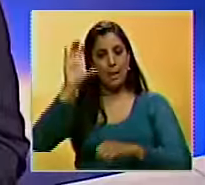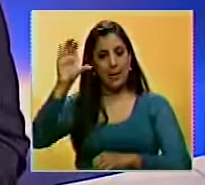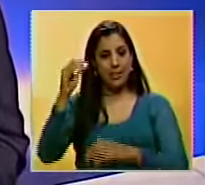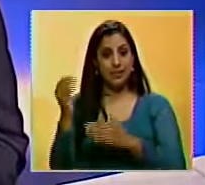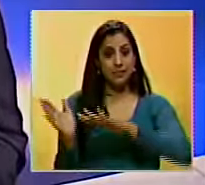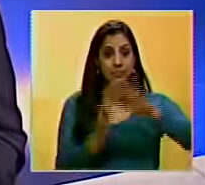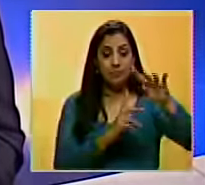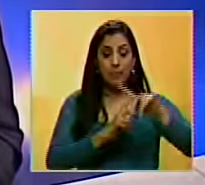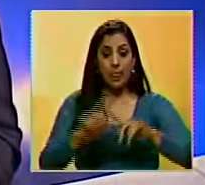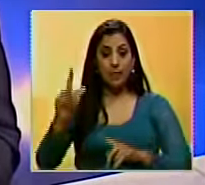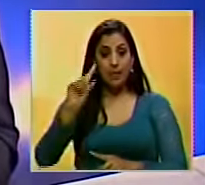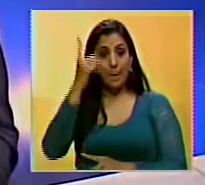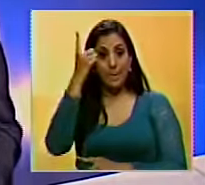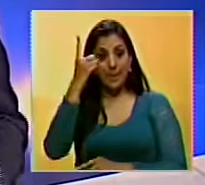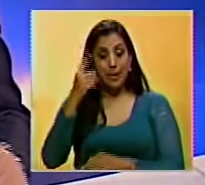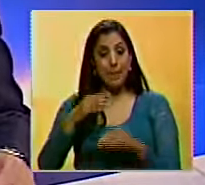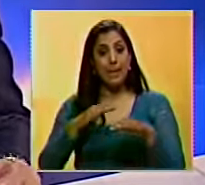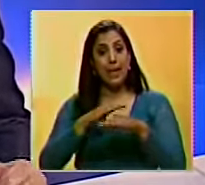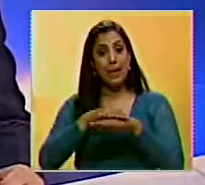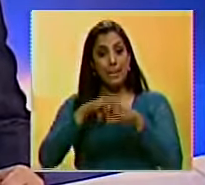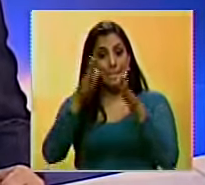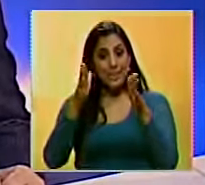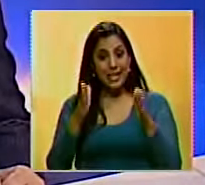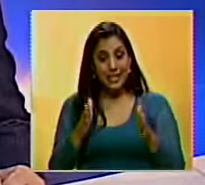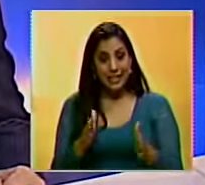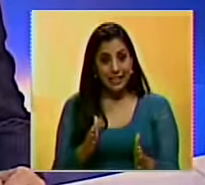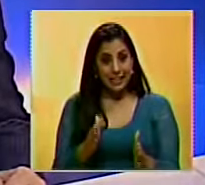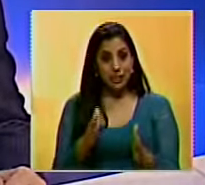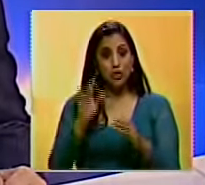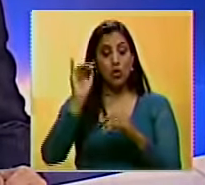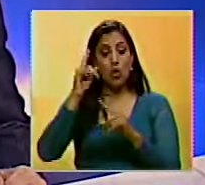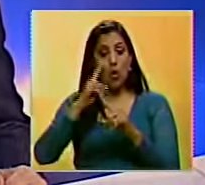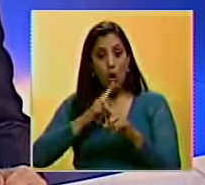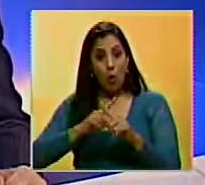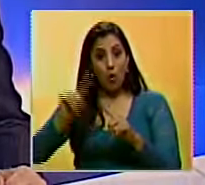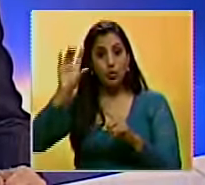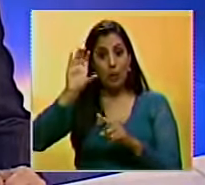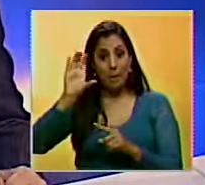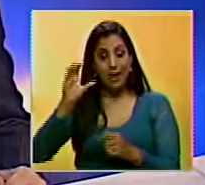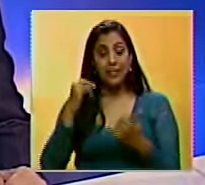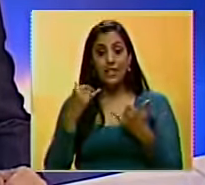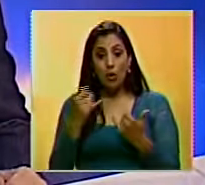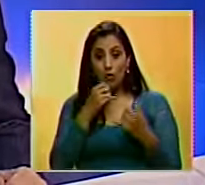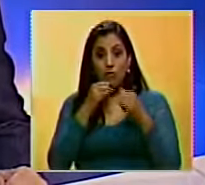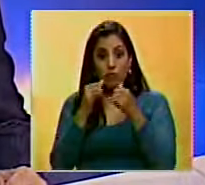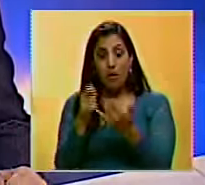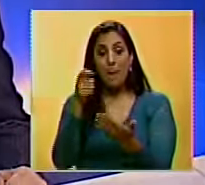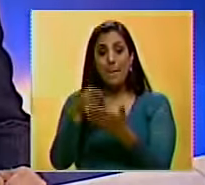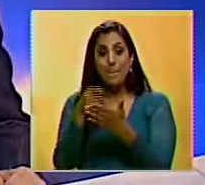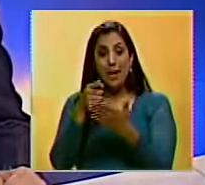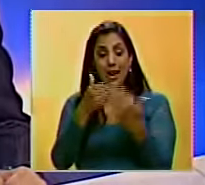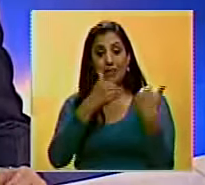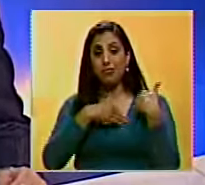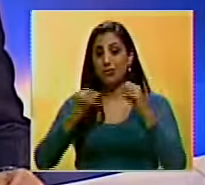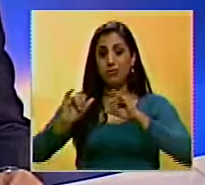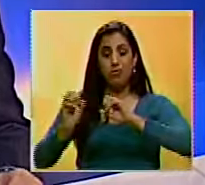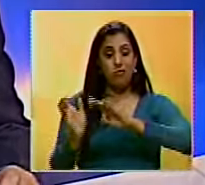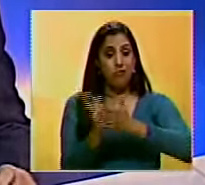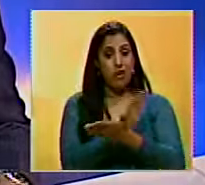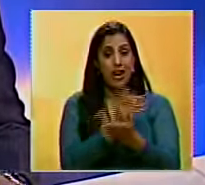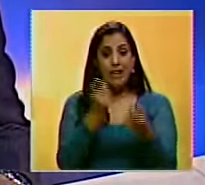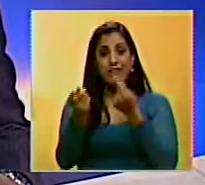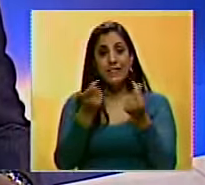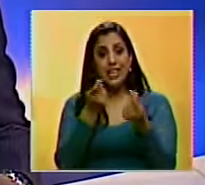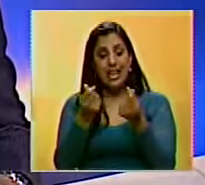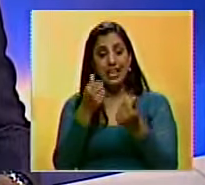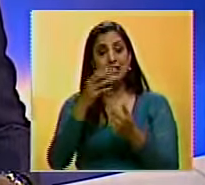El primer ministro de Islandia, Sigmundú Gunglagugzón, renunció a su cargo al pedir la disolución del Parlamento tras el escándalo financiero